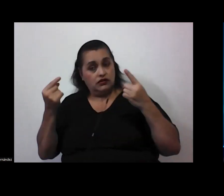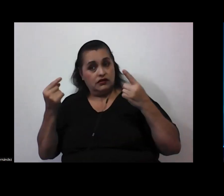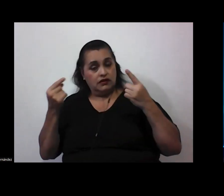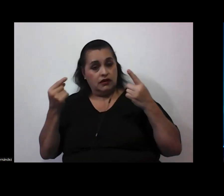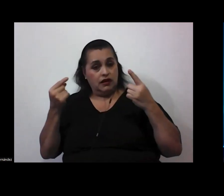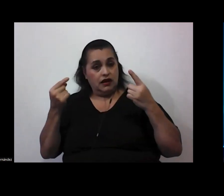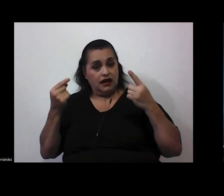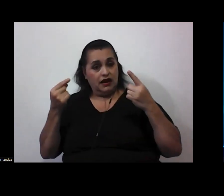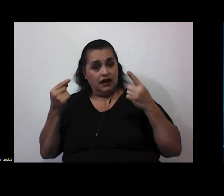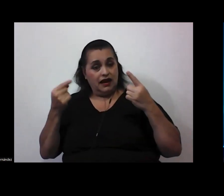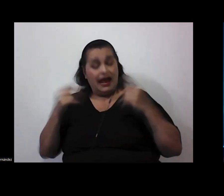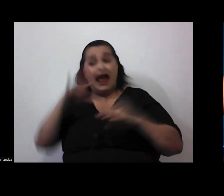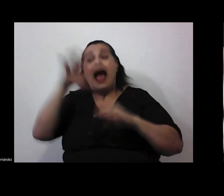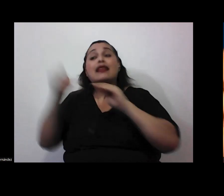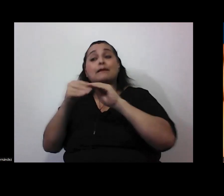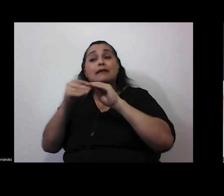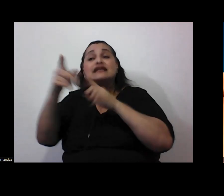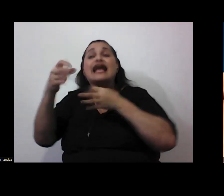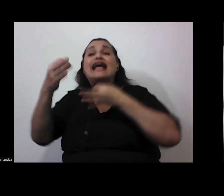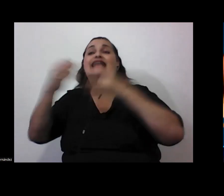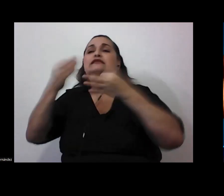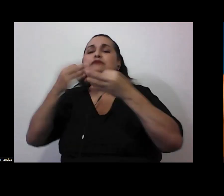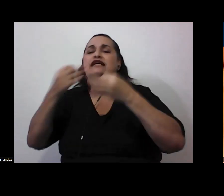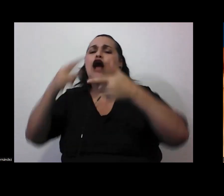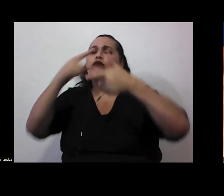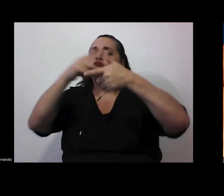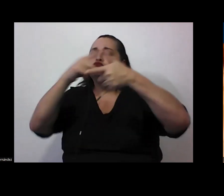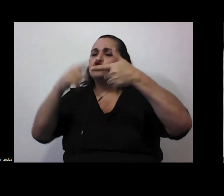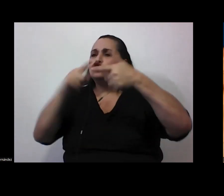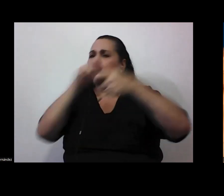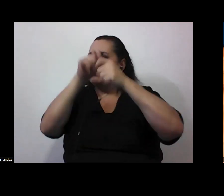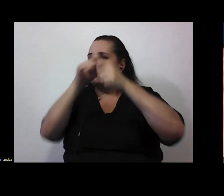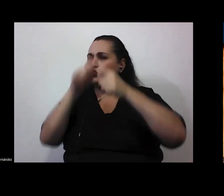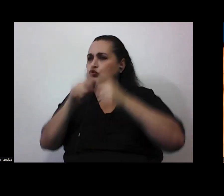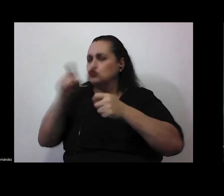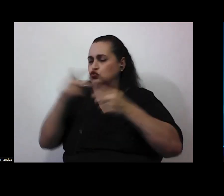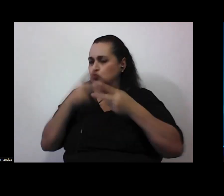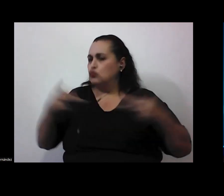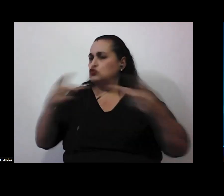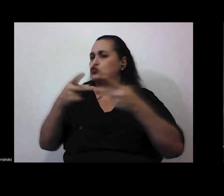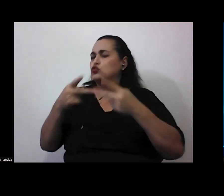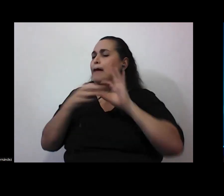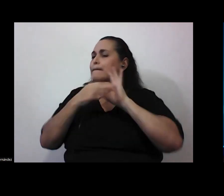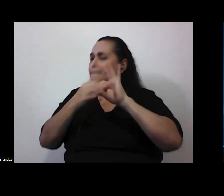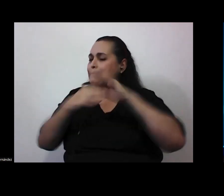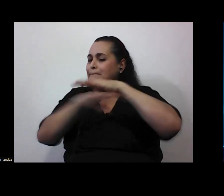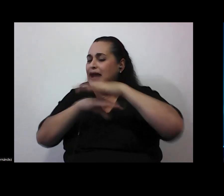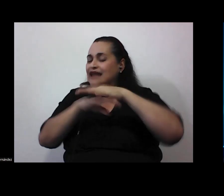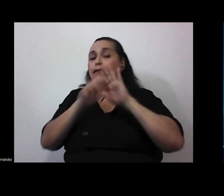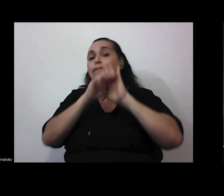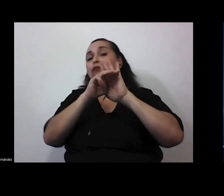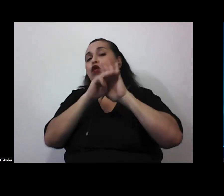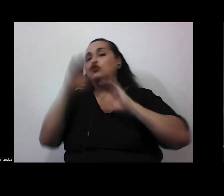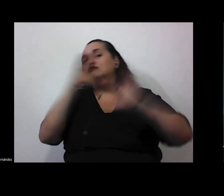y explica dos argumentos científicos en los cuales basás tu postura en base con los modelos científicos que vimos